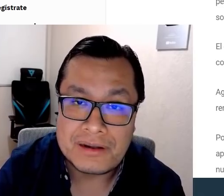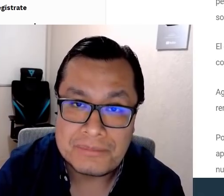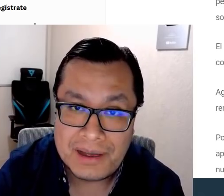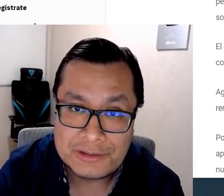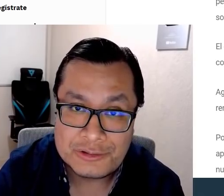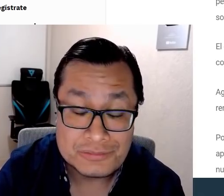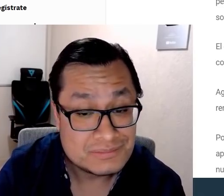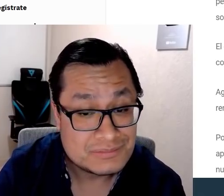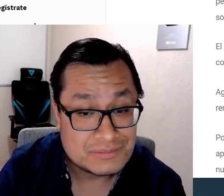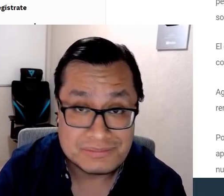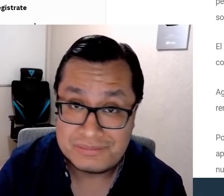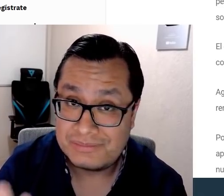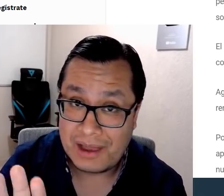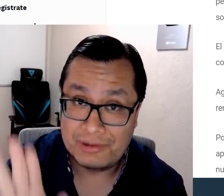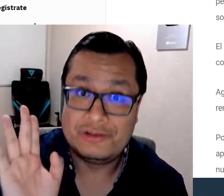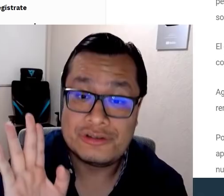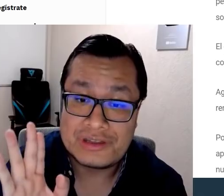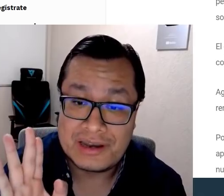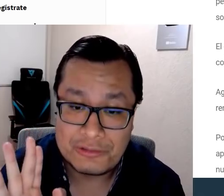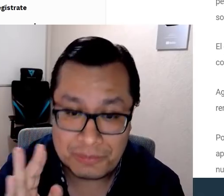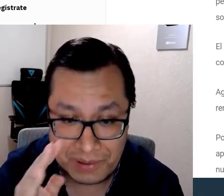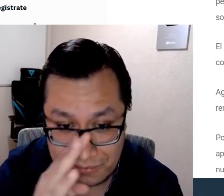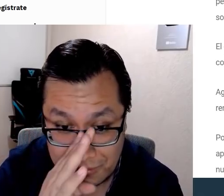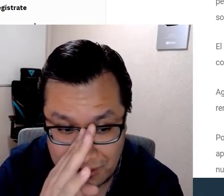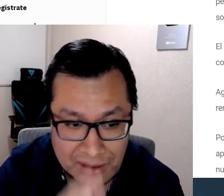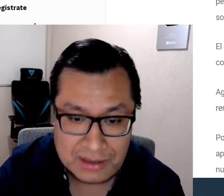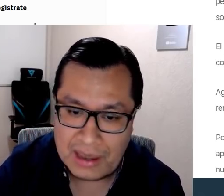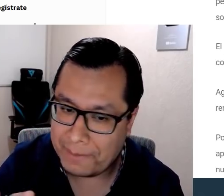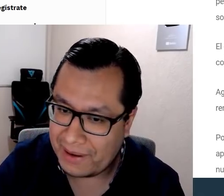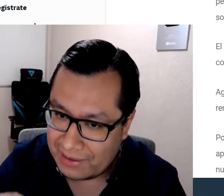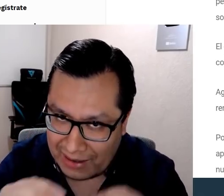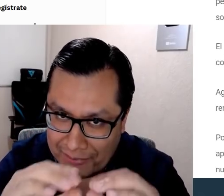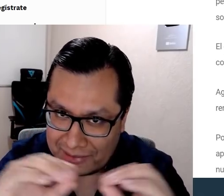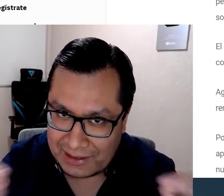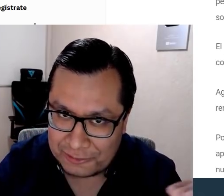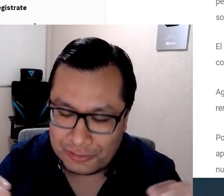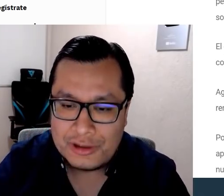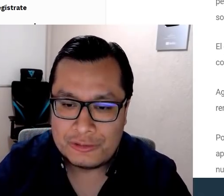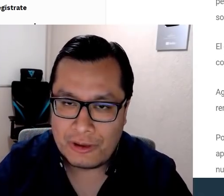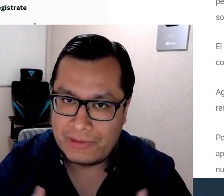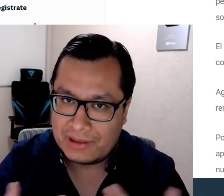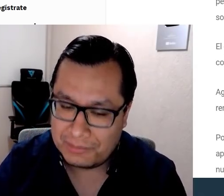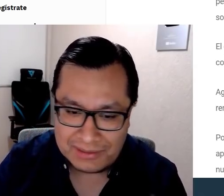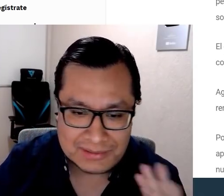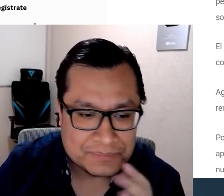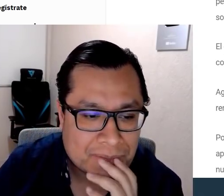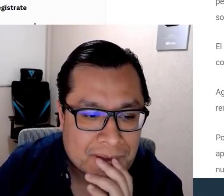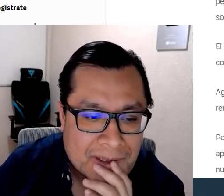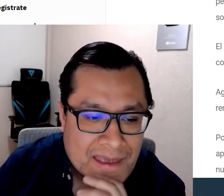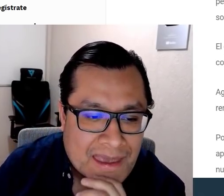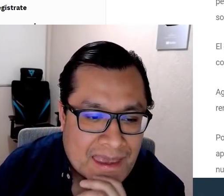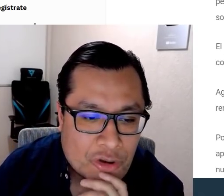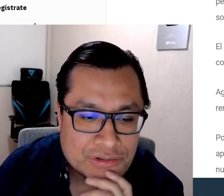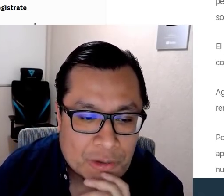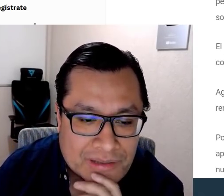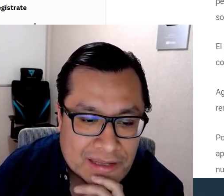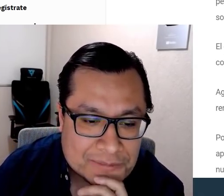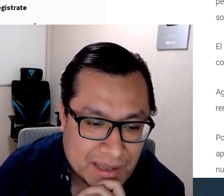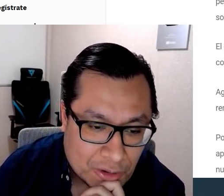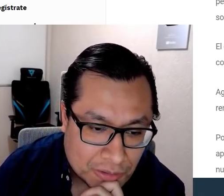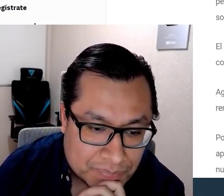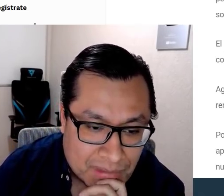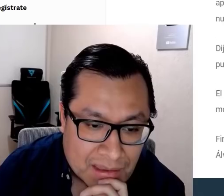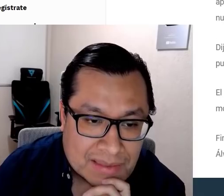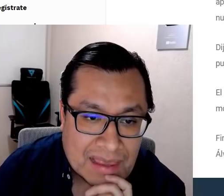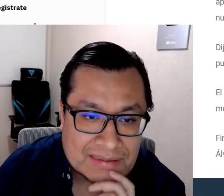enfermando. A ver si no nos echen la culpa, ¿ok? Y a ver si eso no afecta más. En consecuencia,